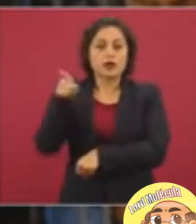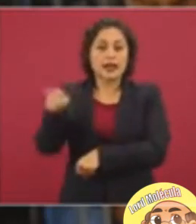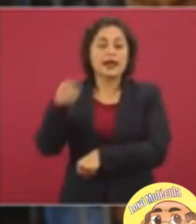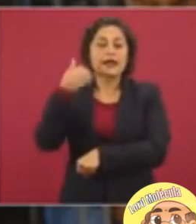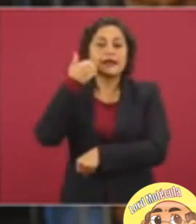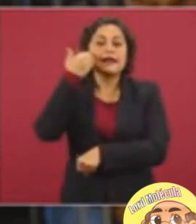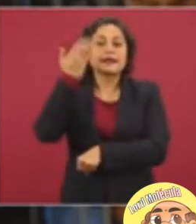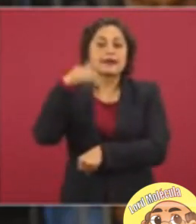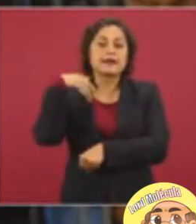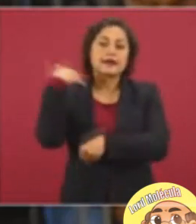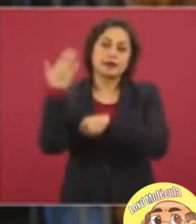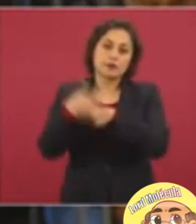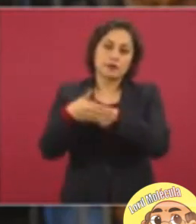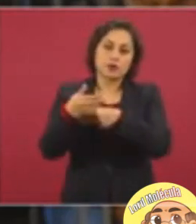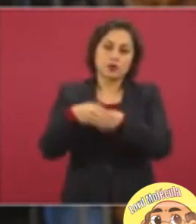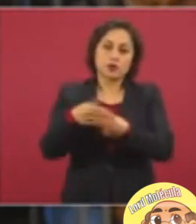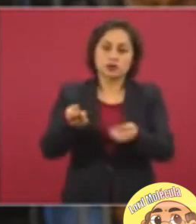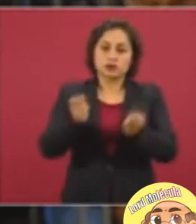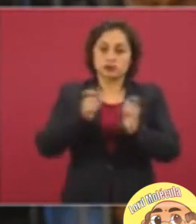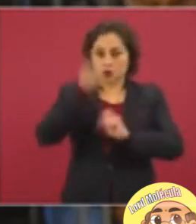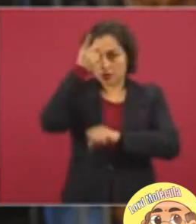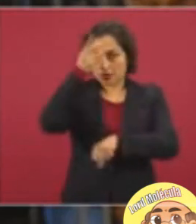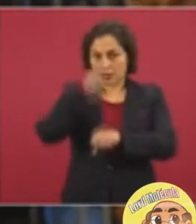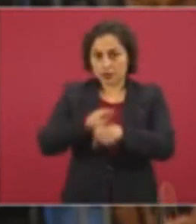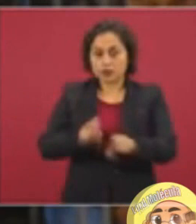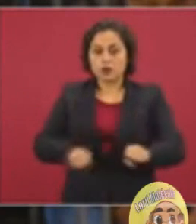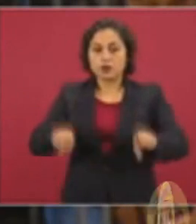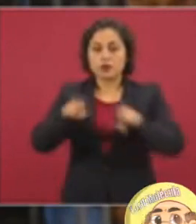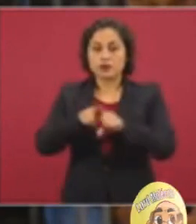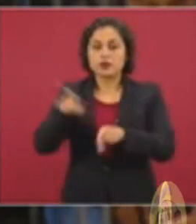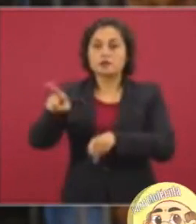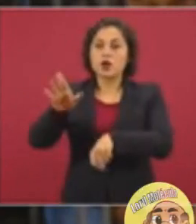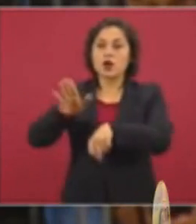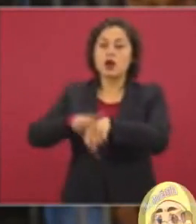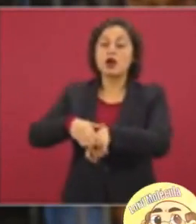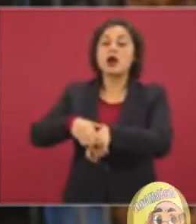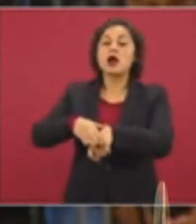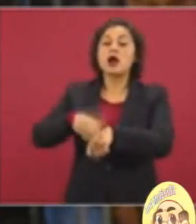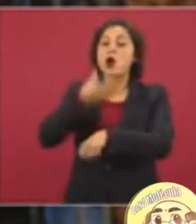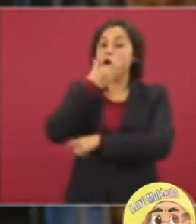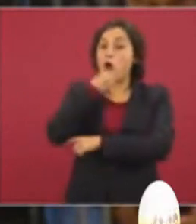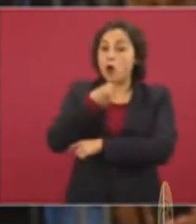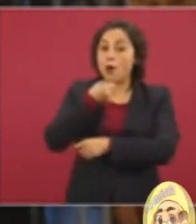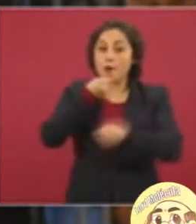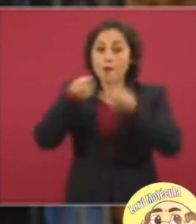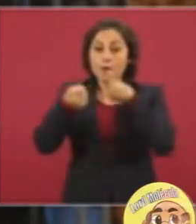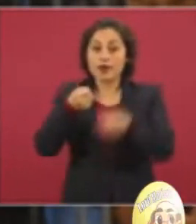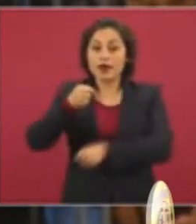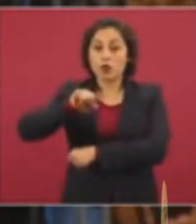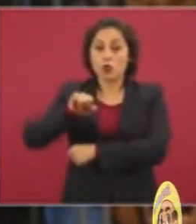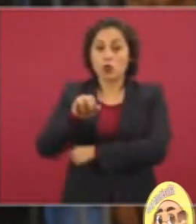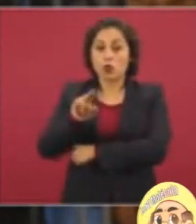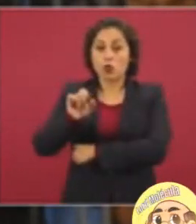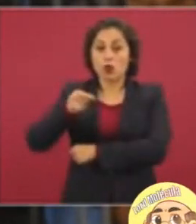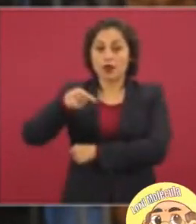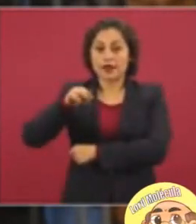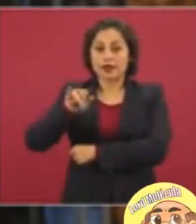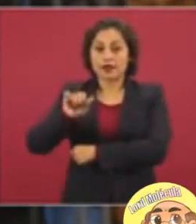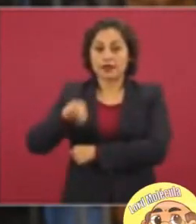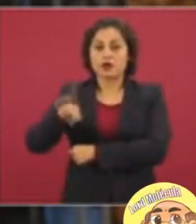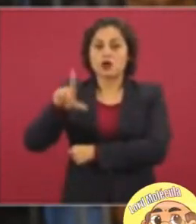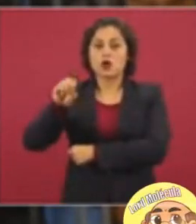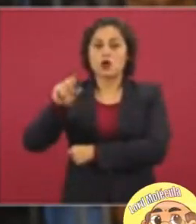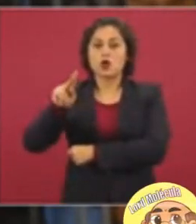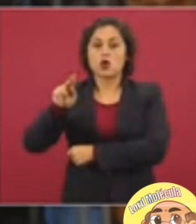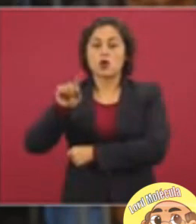el señor Joaquín López, con quien asegura que el Politécnico está preparado